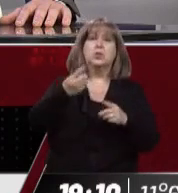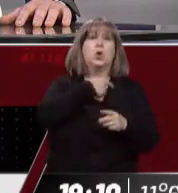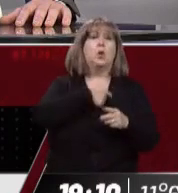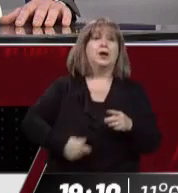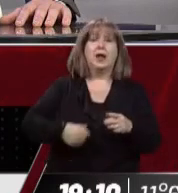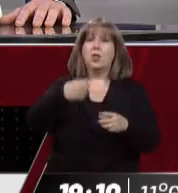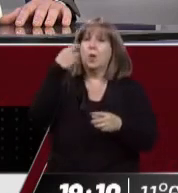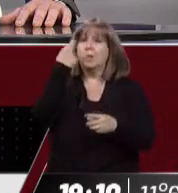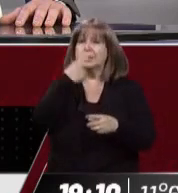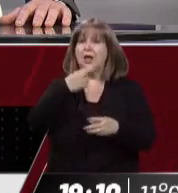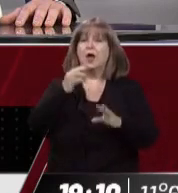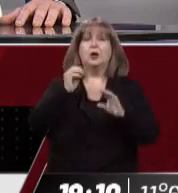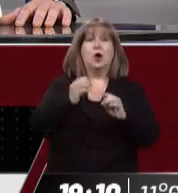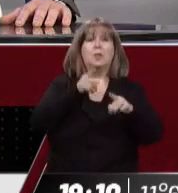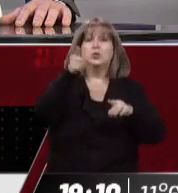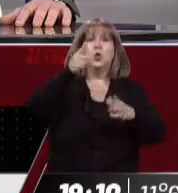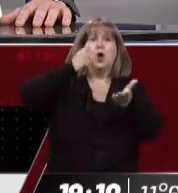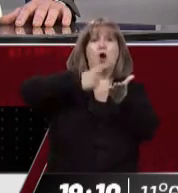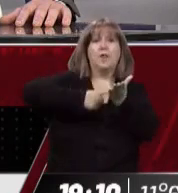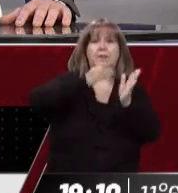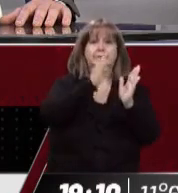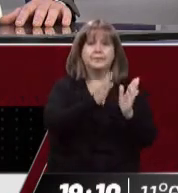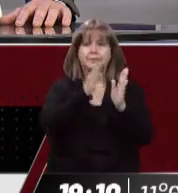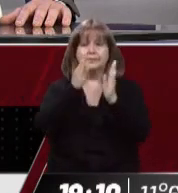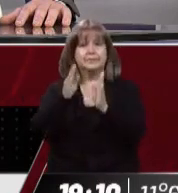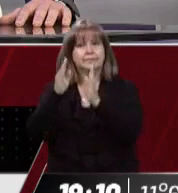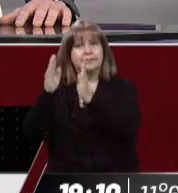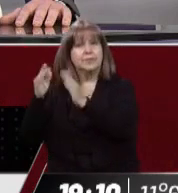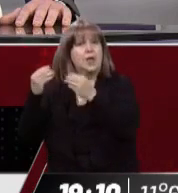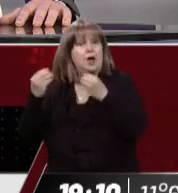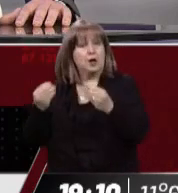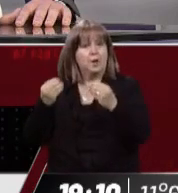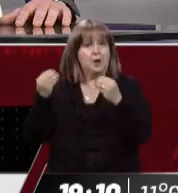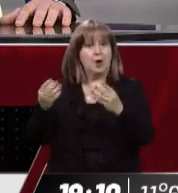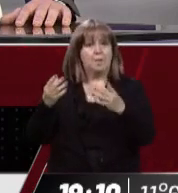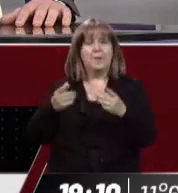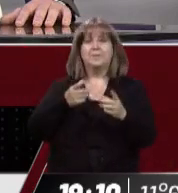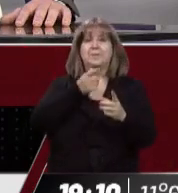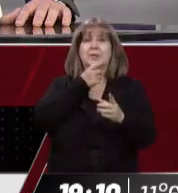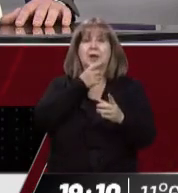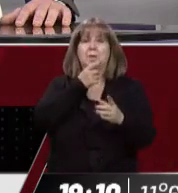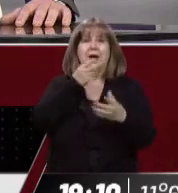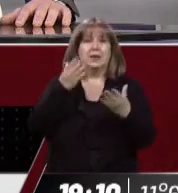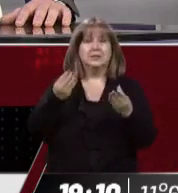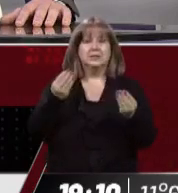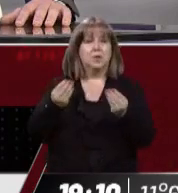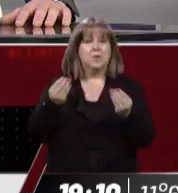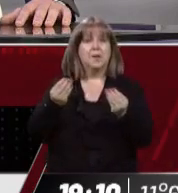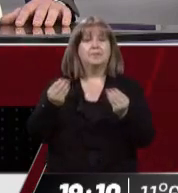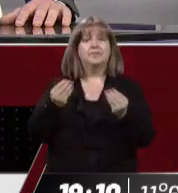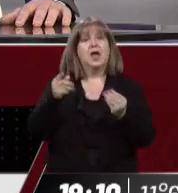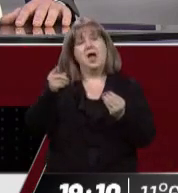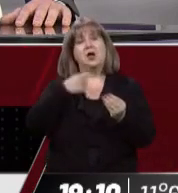se disponía un feriado nacional y las palabras del gobernador iban en un sentido de plantear que debía